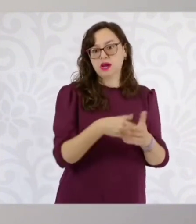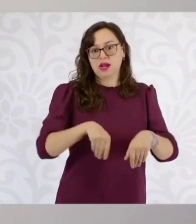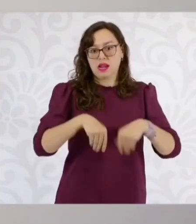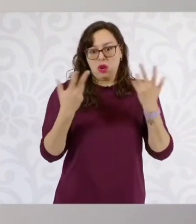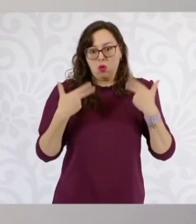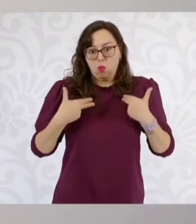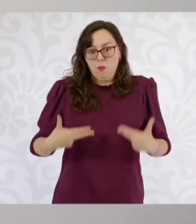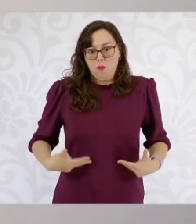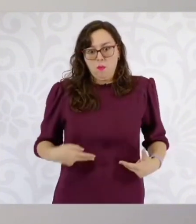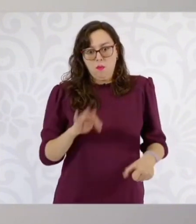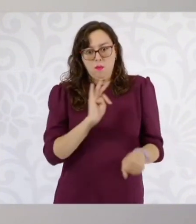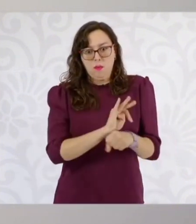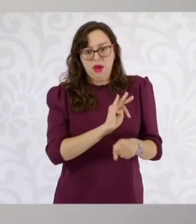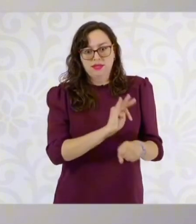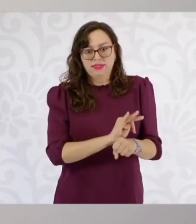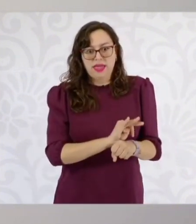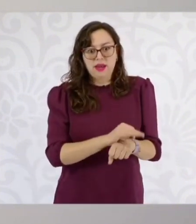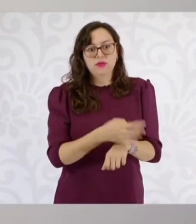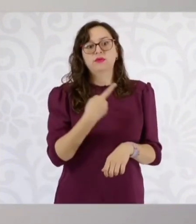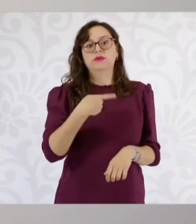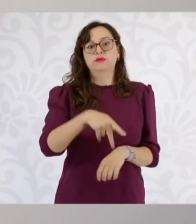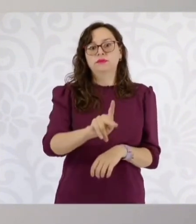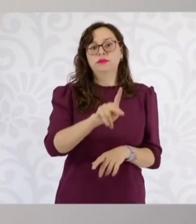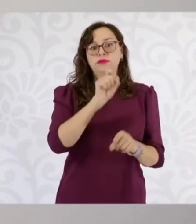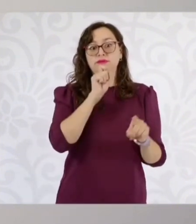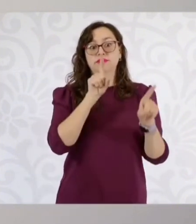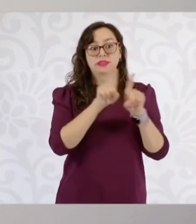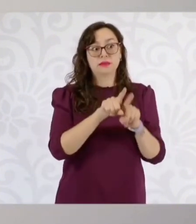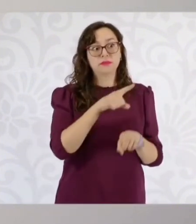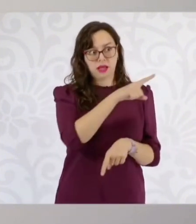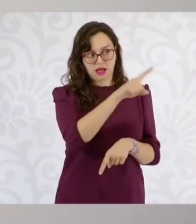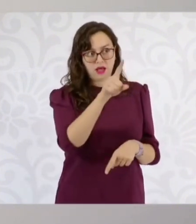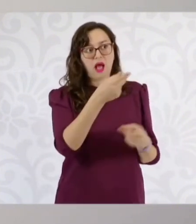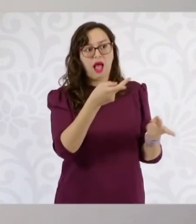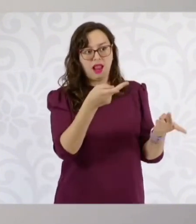que ellos también colaboren para que no entren tantas armas a México.